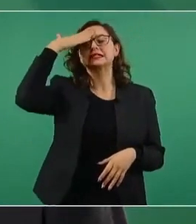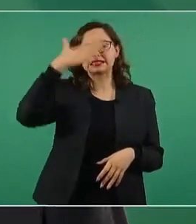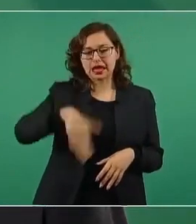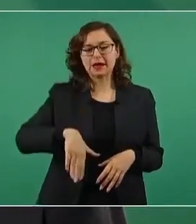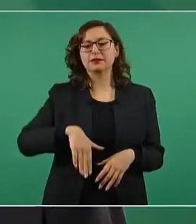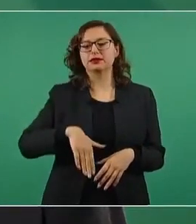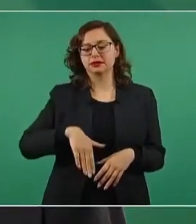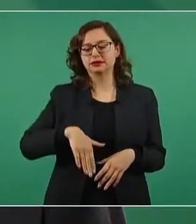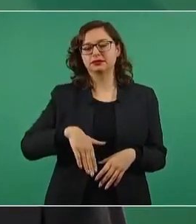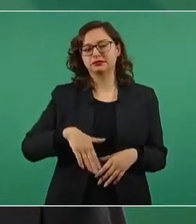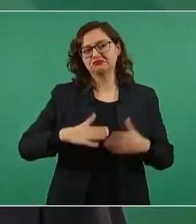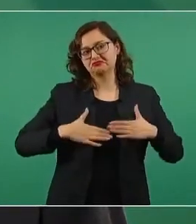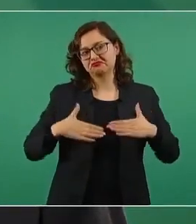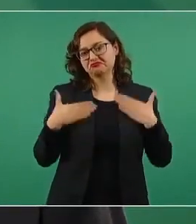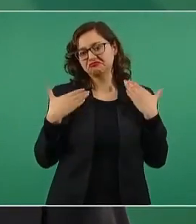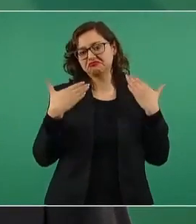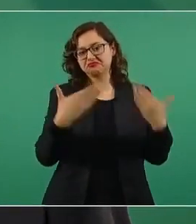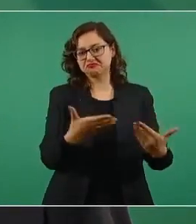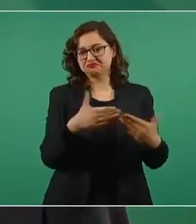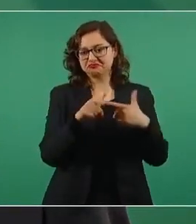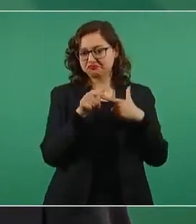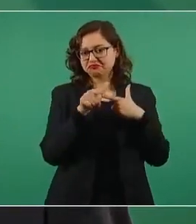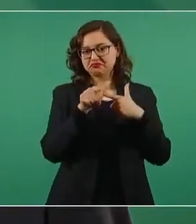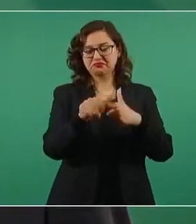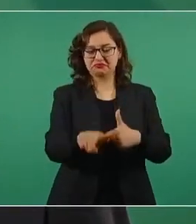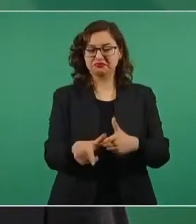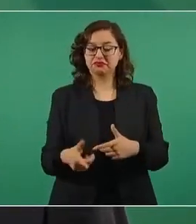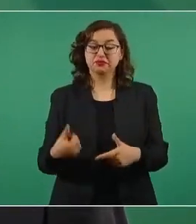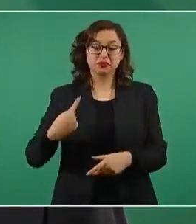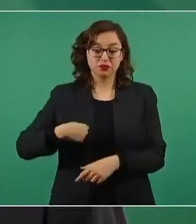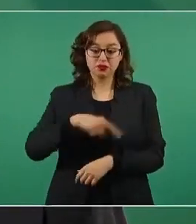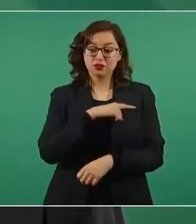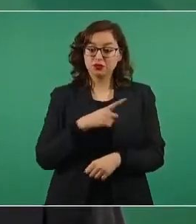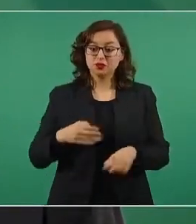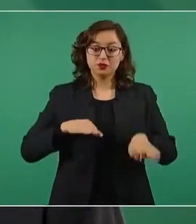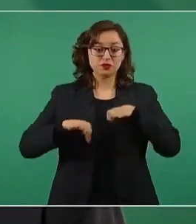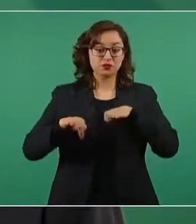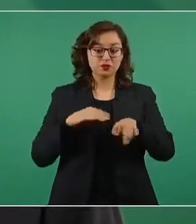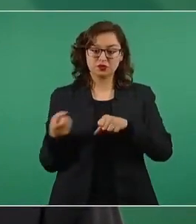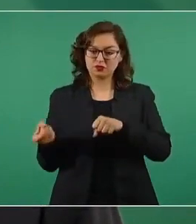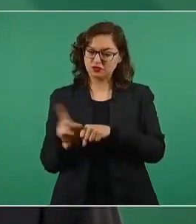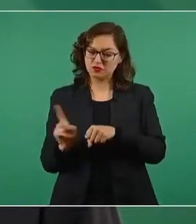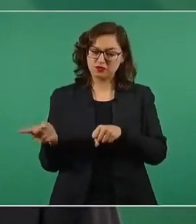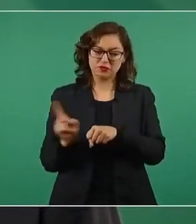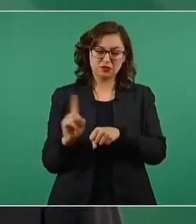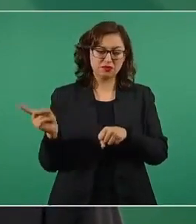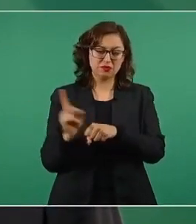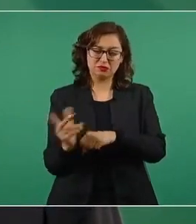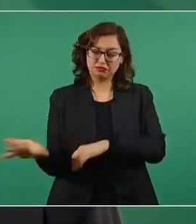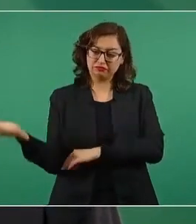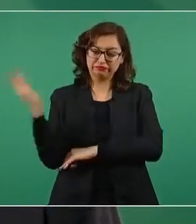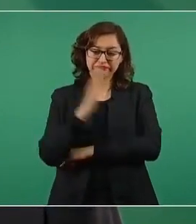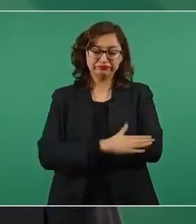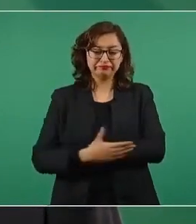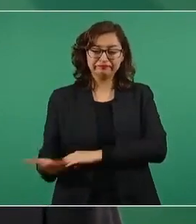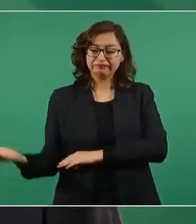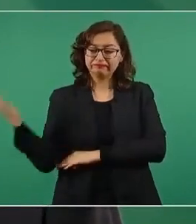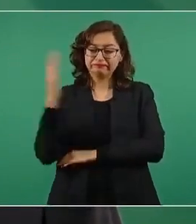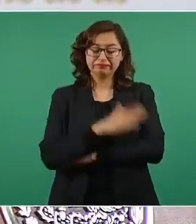estamos trabajando día y noche para acabar con la corrupción y al mismo tiempo mejorar